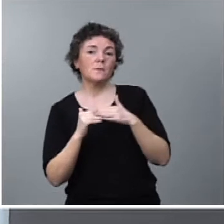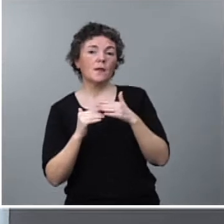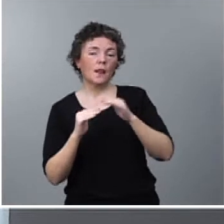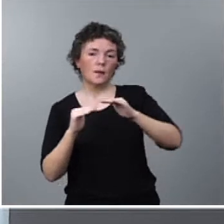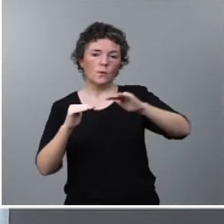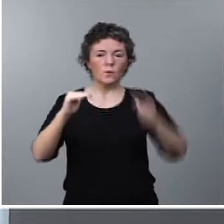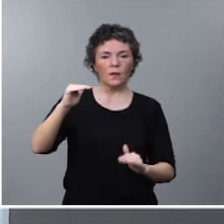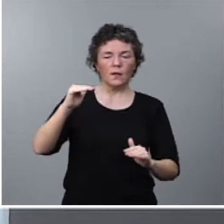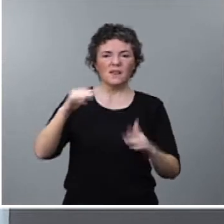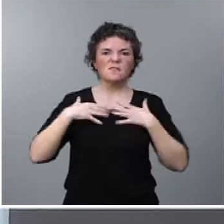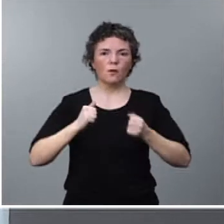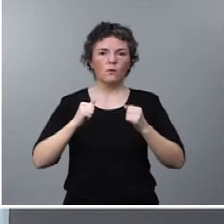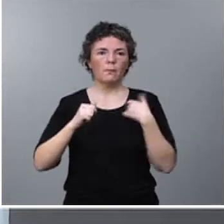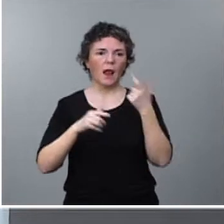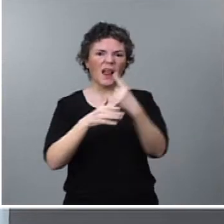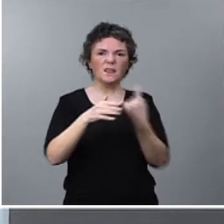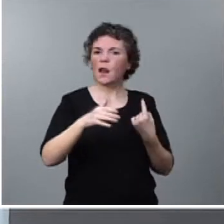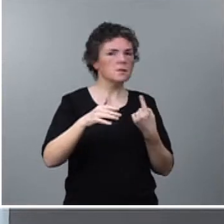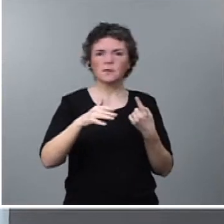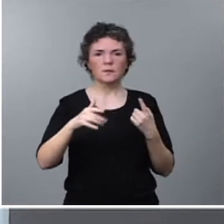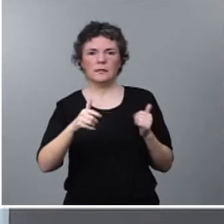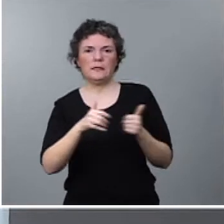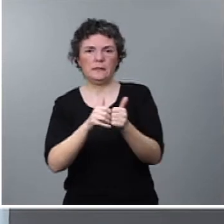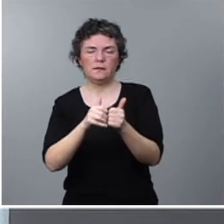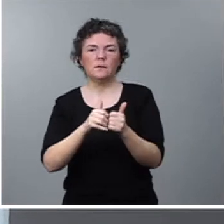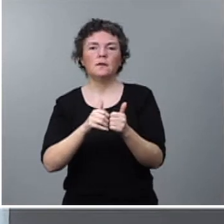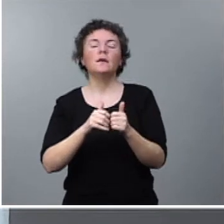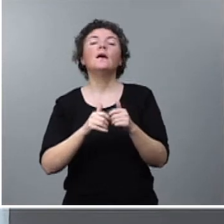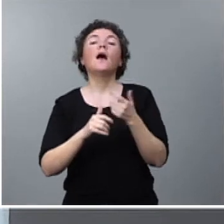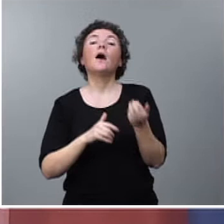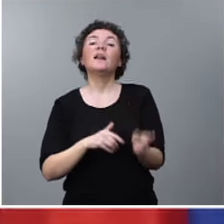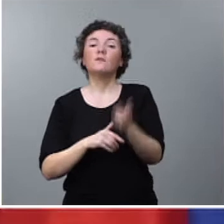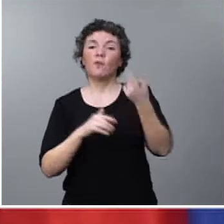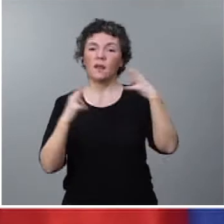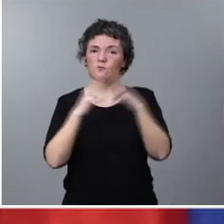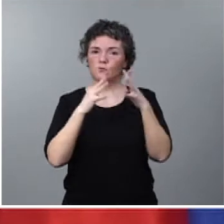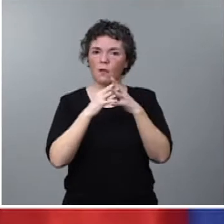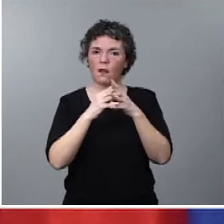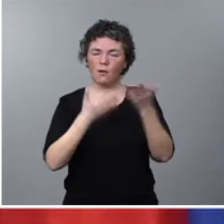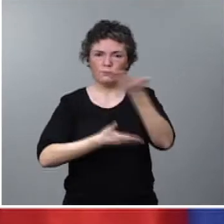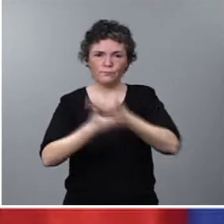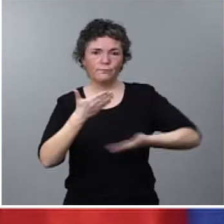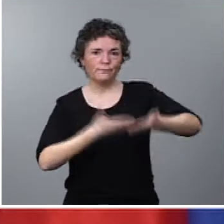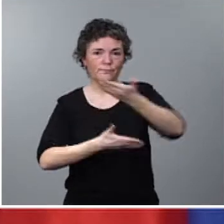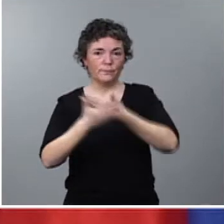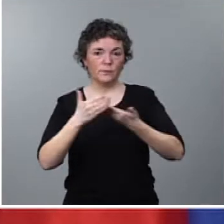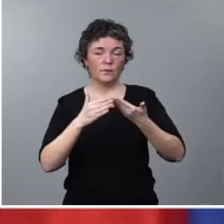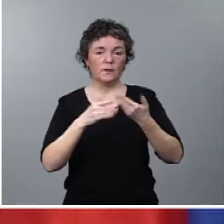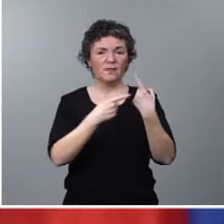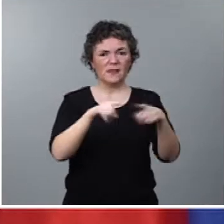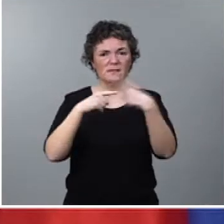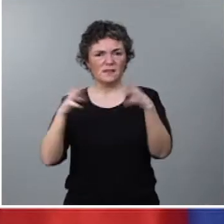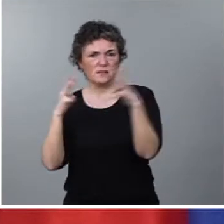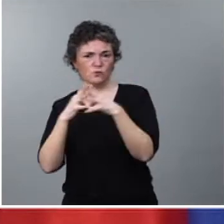salud, para no dejar a nadie atrás, y también aquellas que refuercen estructuralmente la cooperación entre las distintas estructuras,